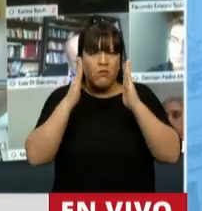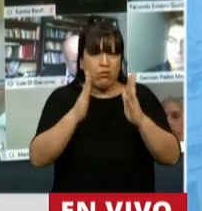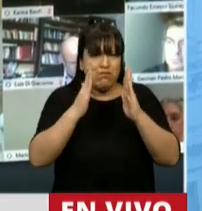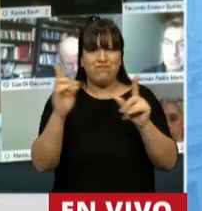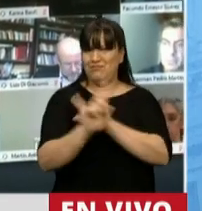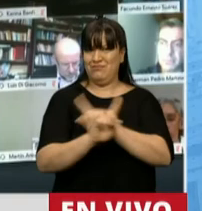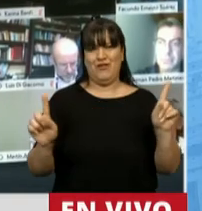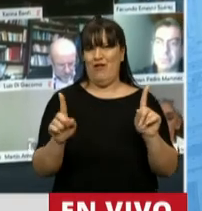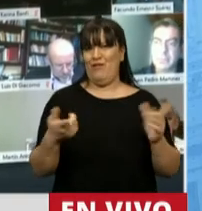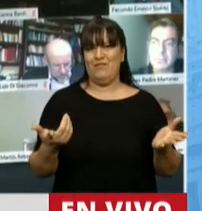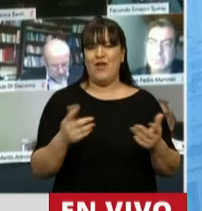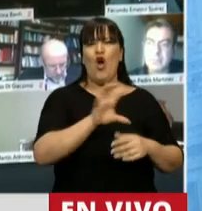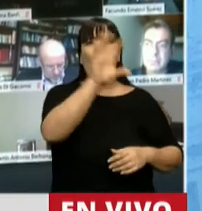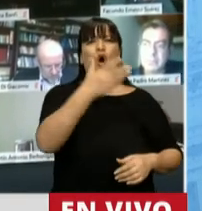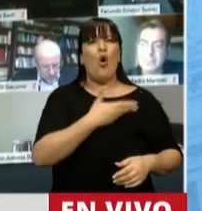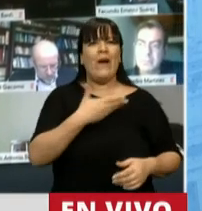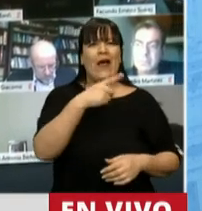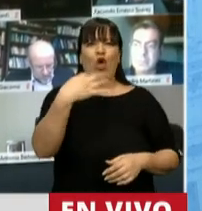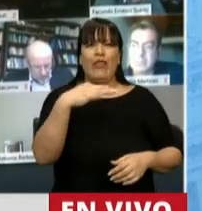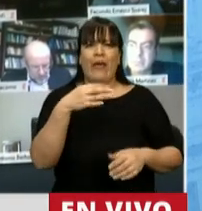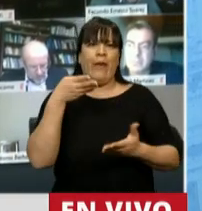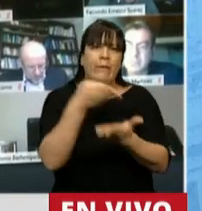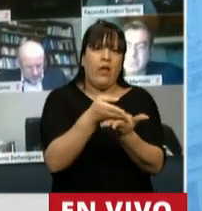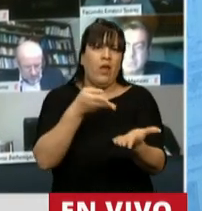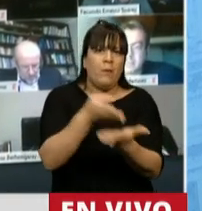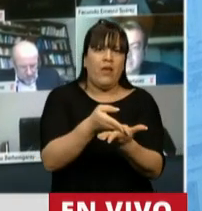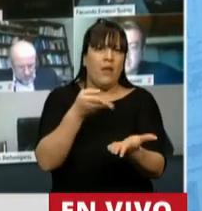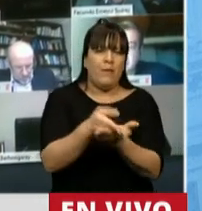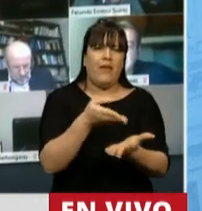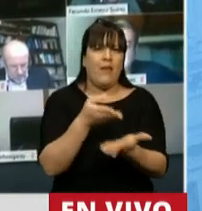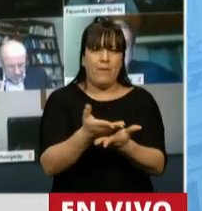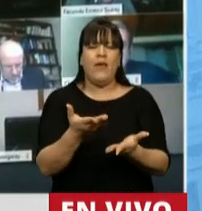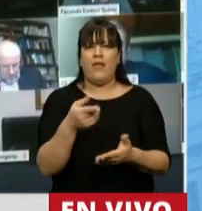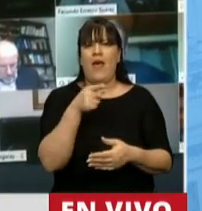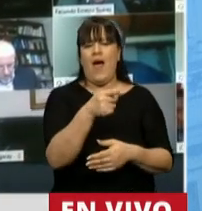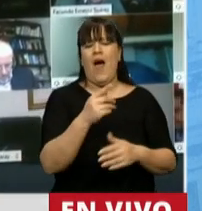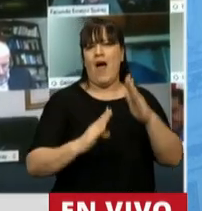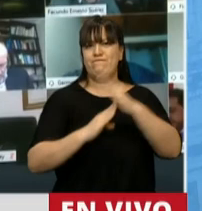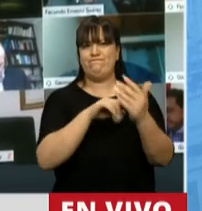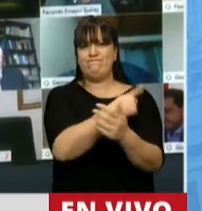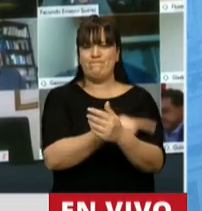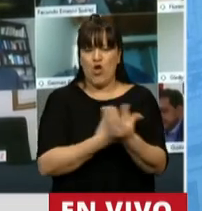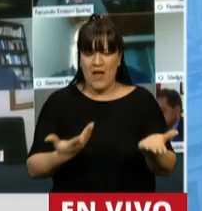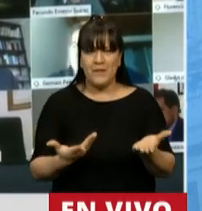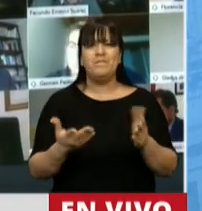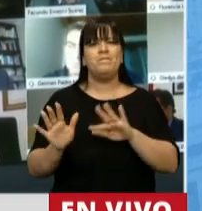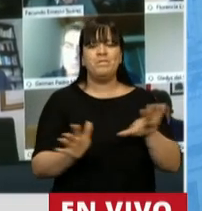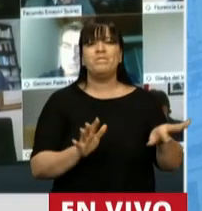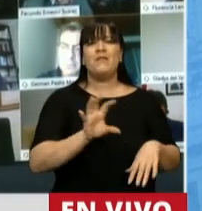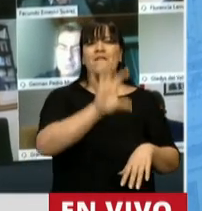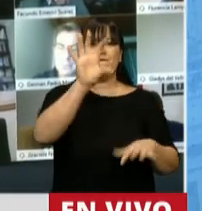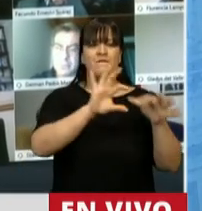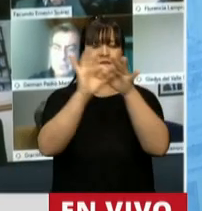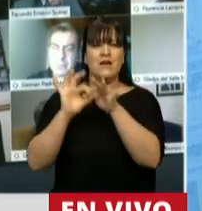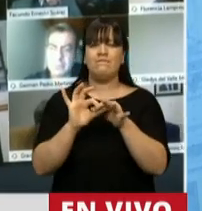humillantes gerentes del poder central. El federalismo en la Argentina...